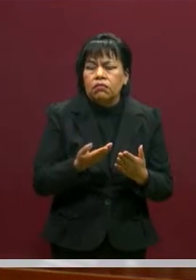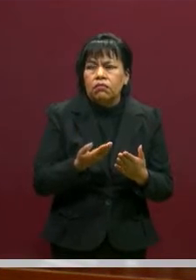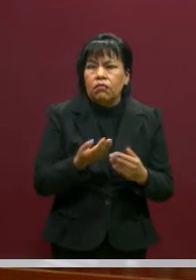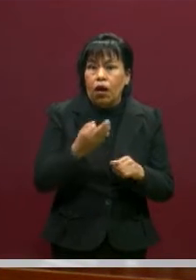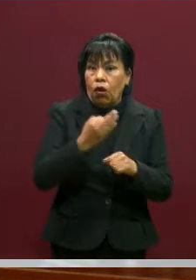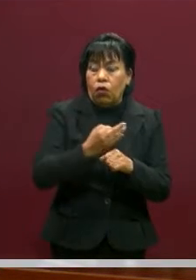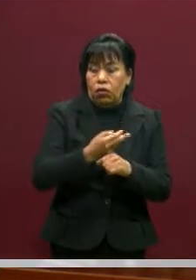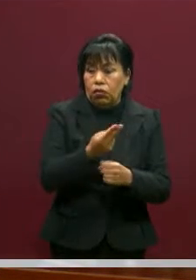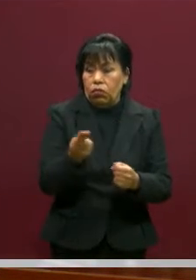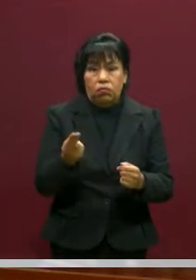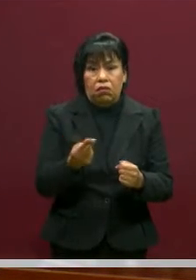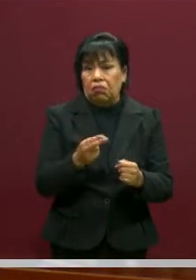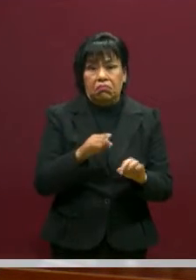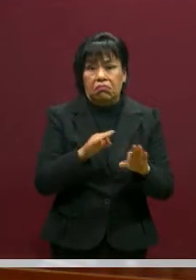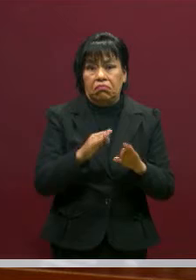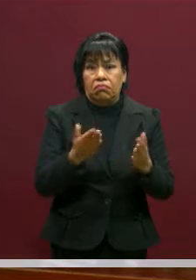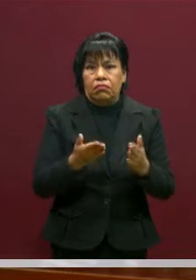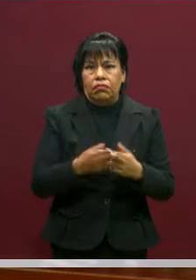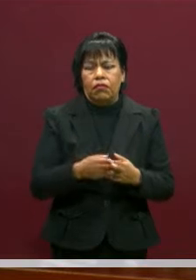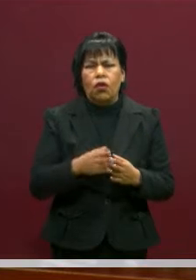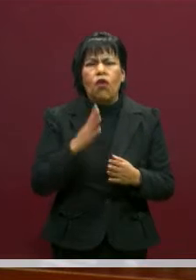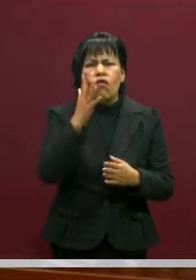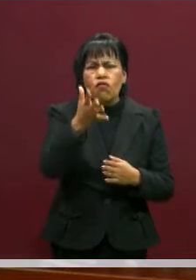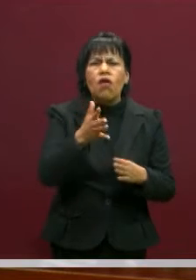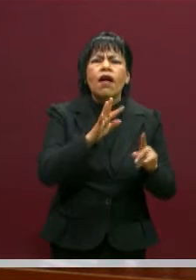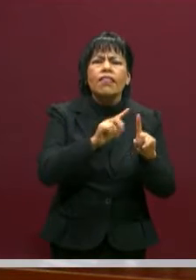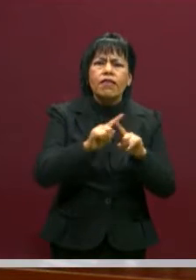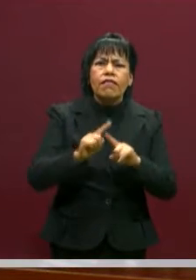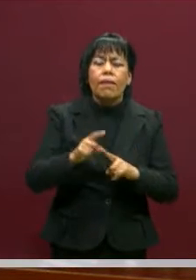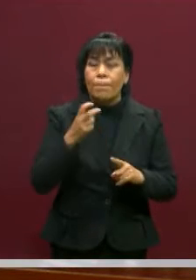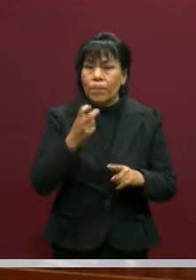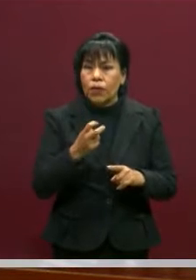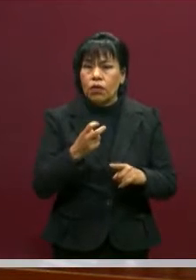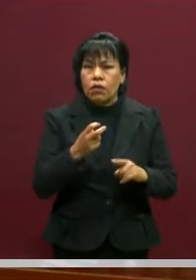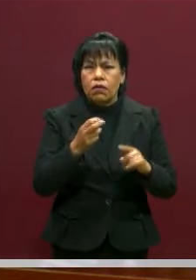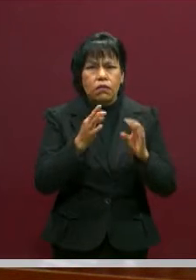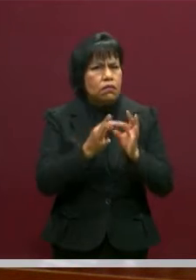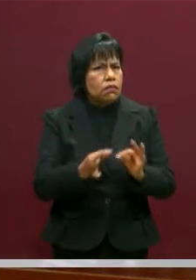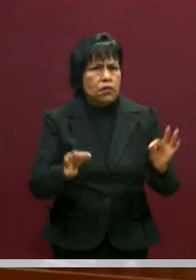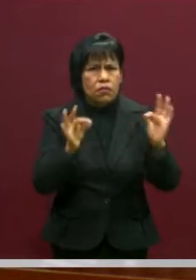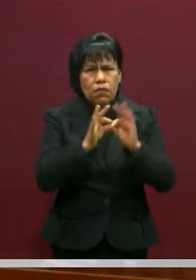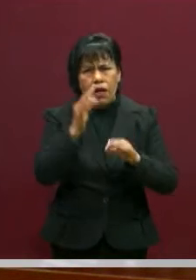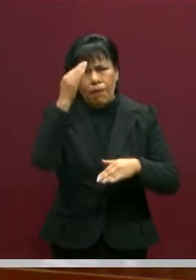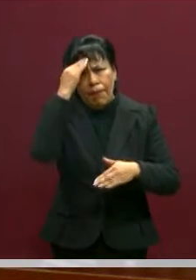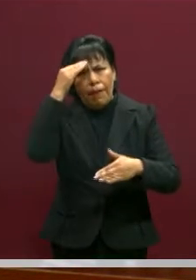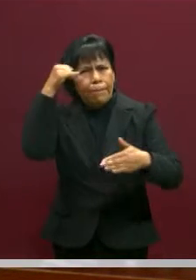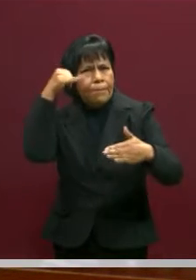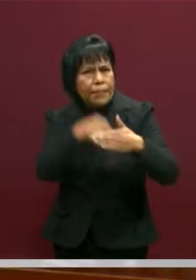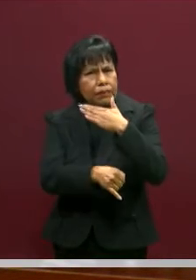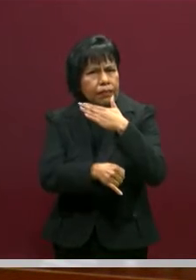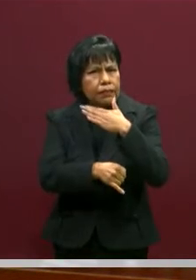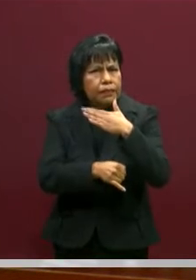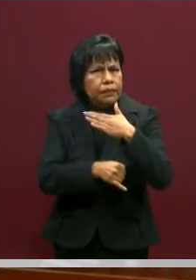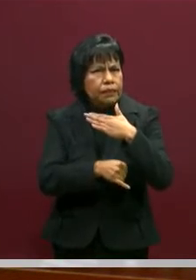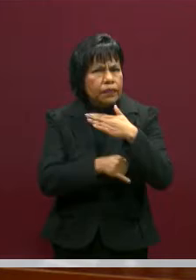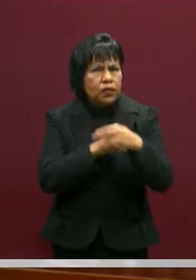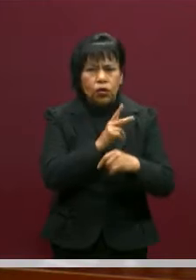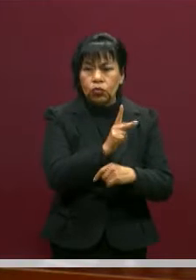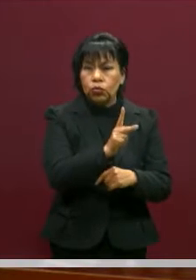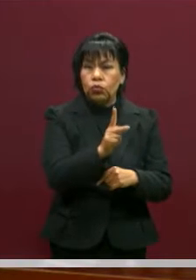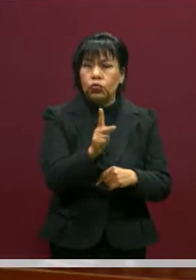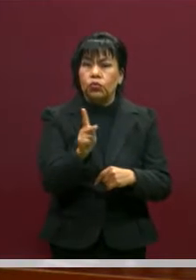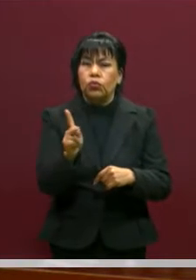hubiera sido otro. Por eso es que este tipo de reflexiones nos tienen que llevar a todos a